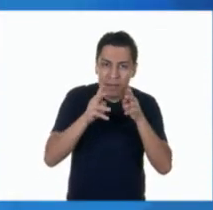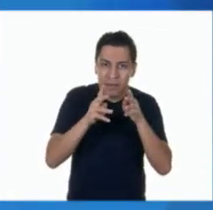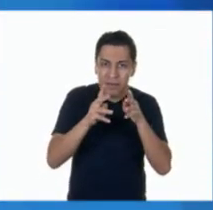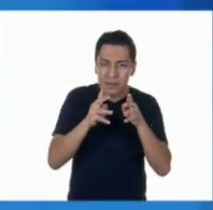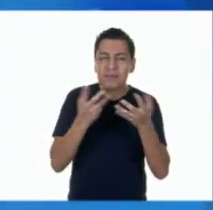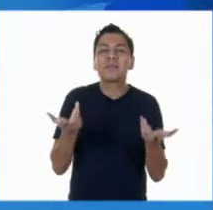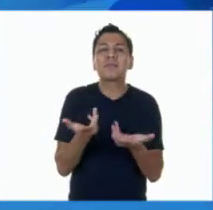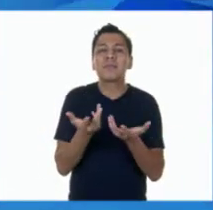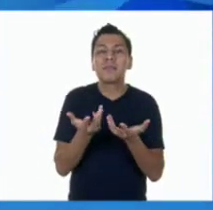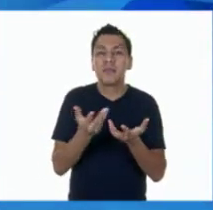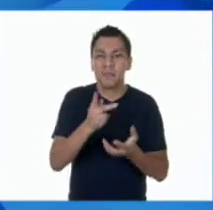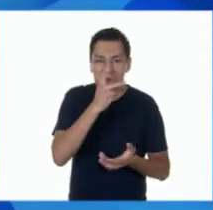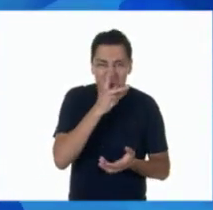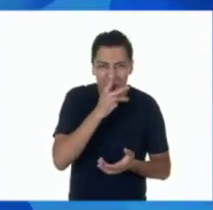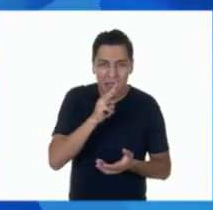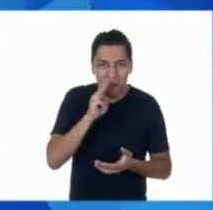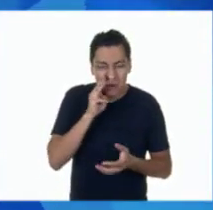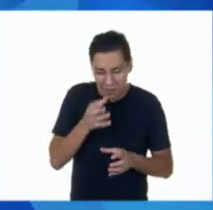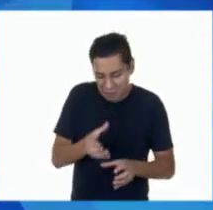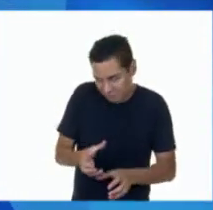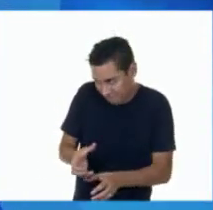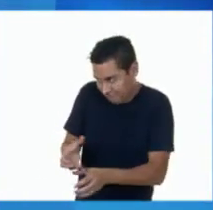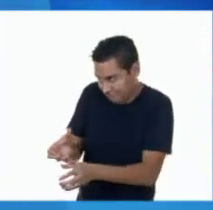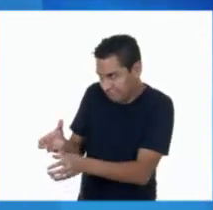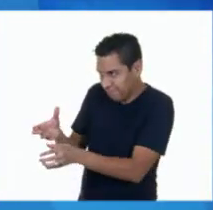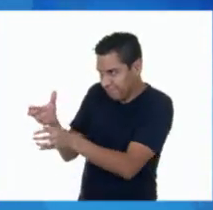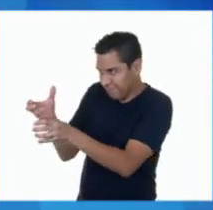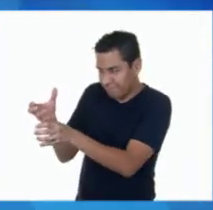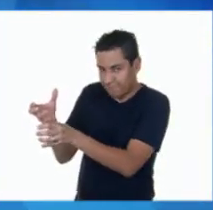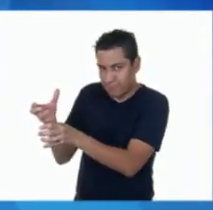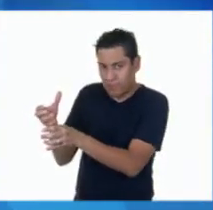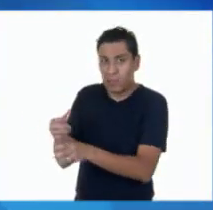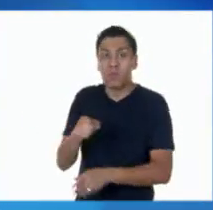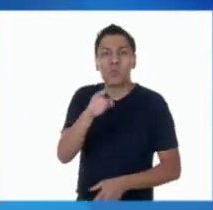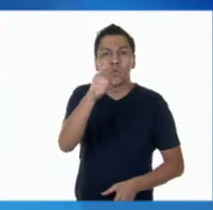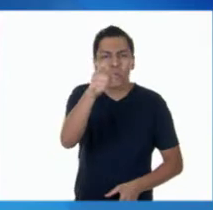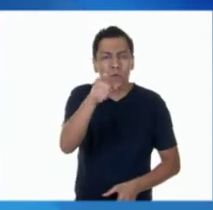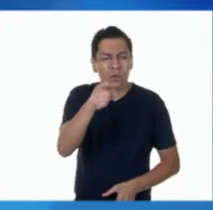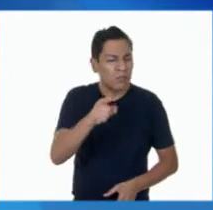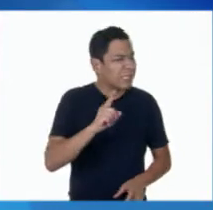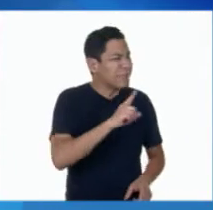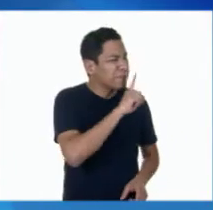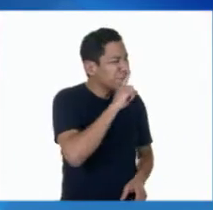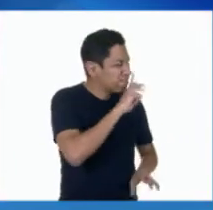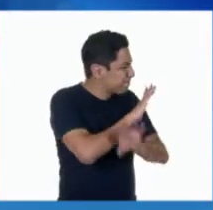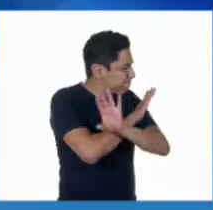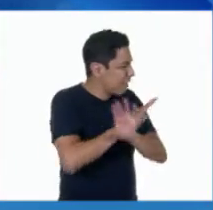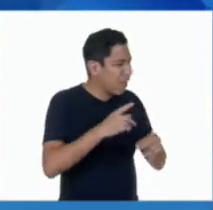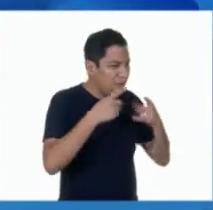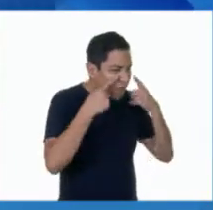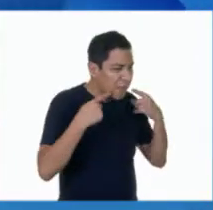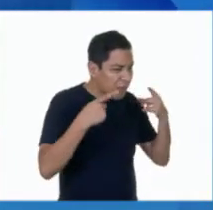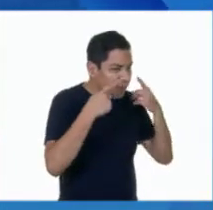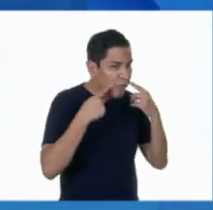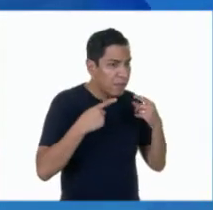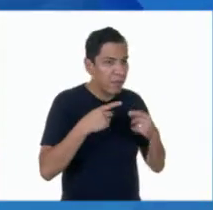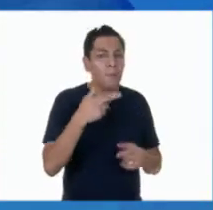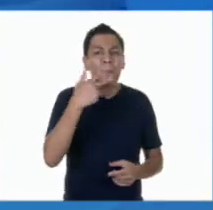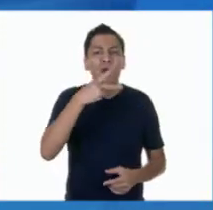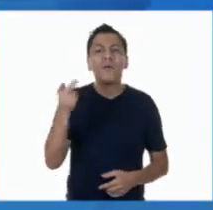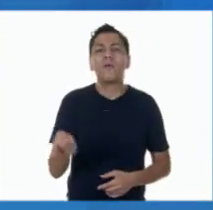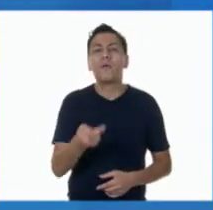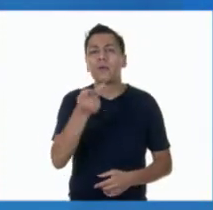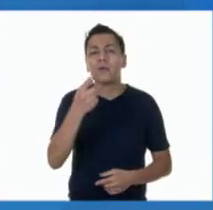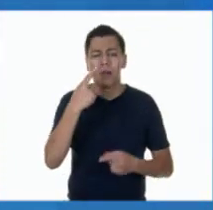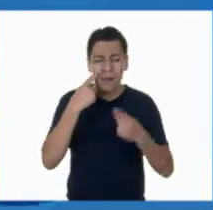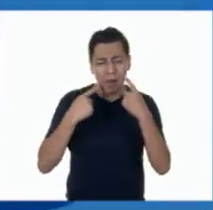sus papás les regresó sus lágrimas. Y en vez de decir, ya no lloren, lo que hizo es preguntarles, ¿me podrías decir de qué están